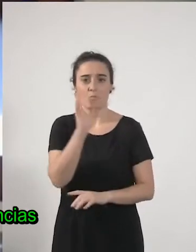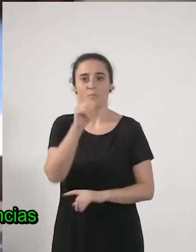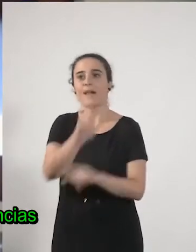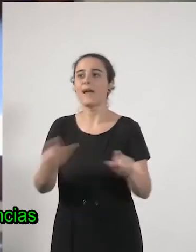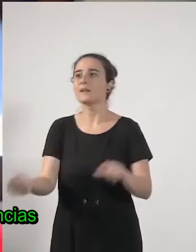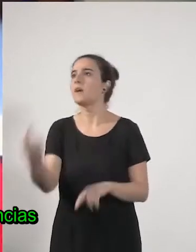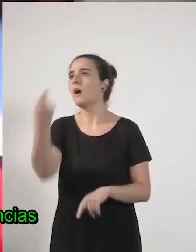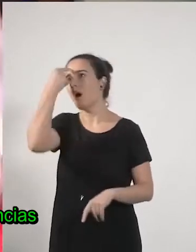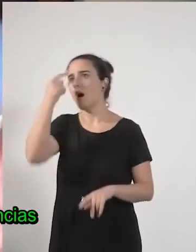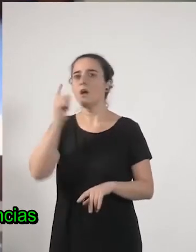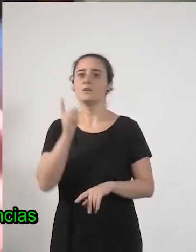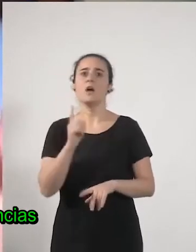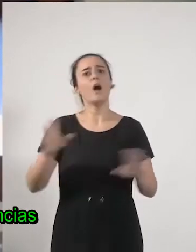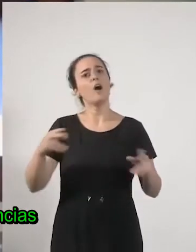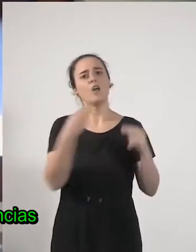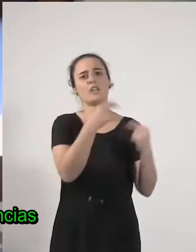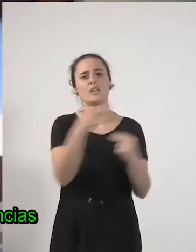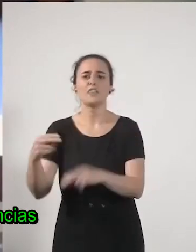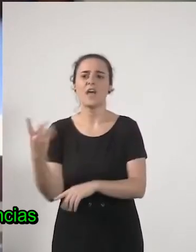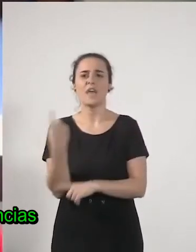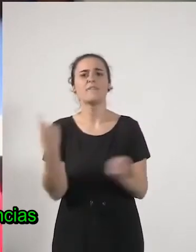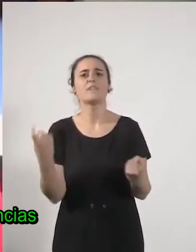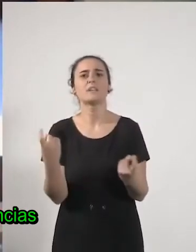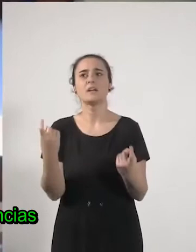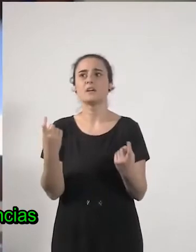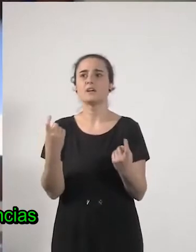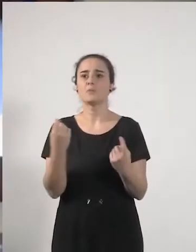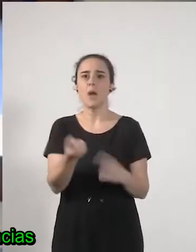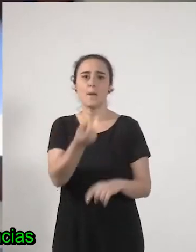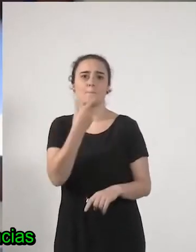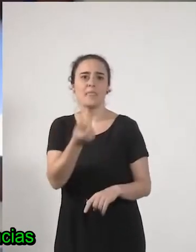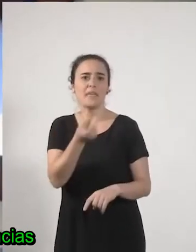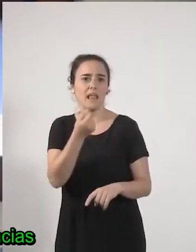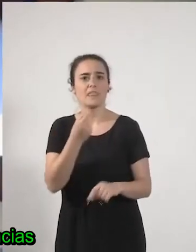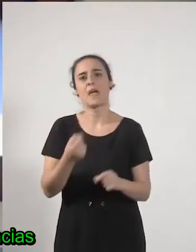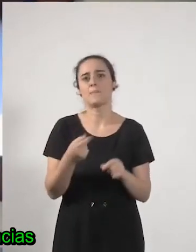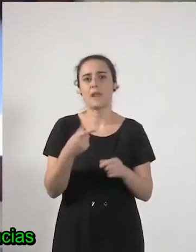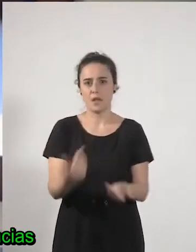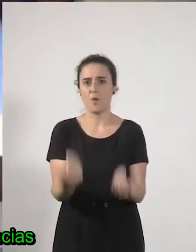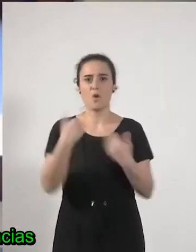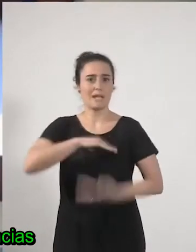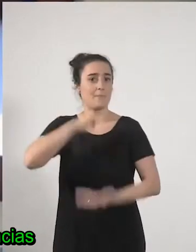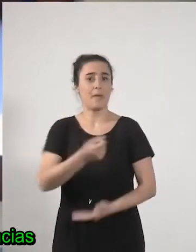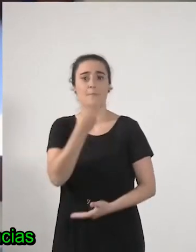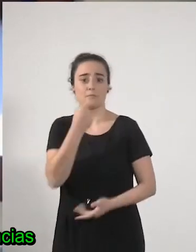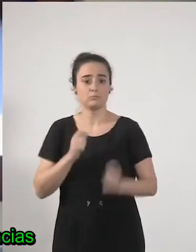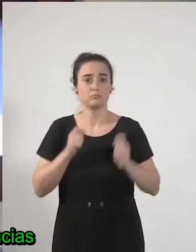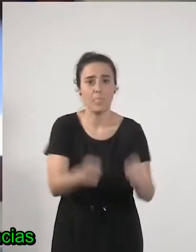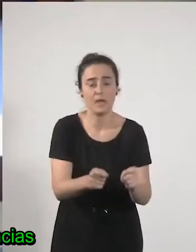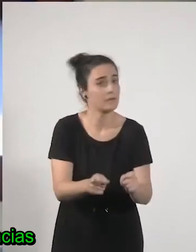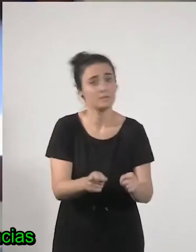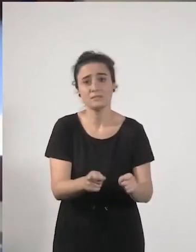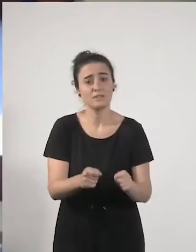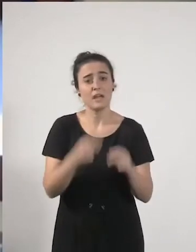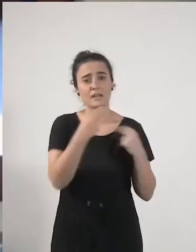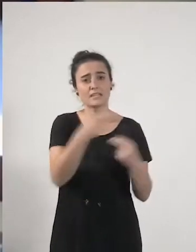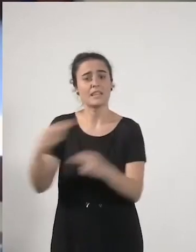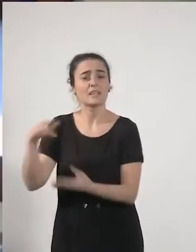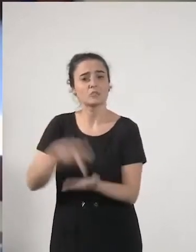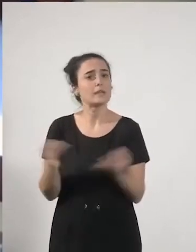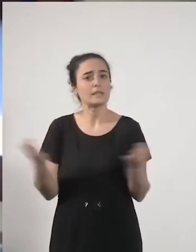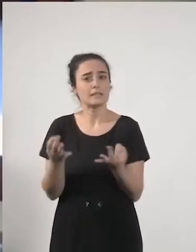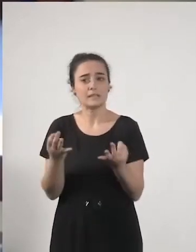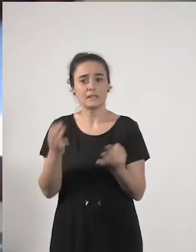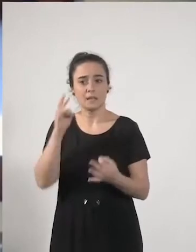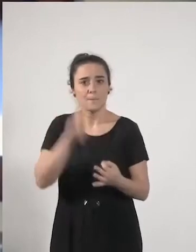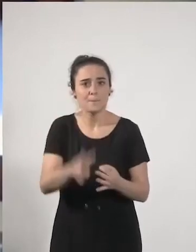acuerda es de que es que las residencias hay que medicalizarlas pero vamos a ver aquí lo que ha pasado en las residencias es que se ha visto lo